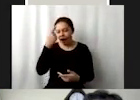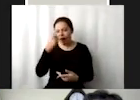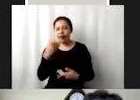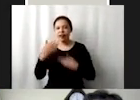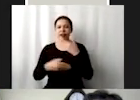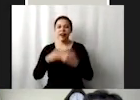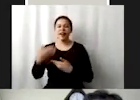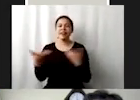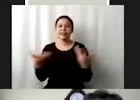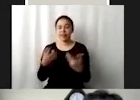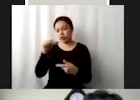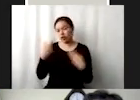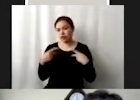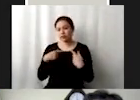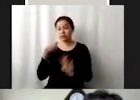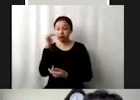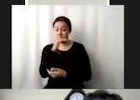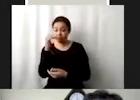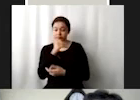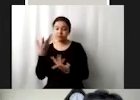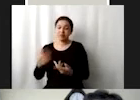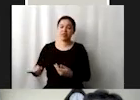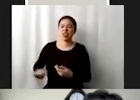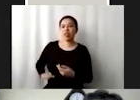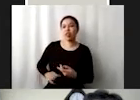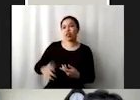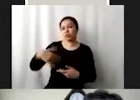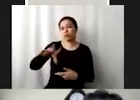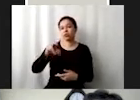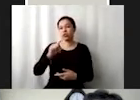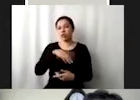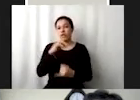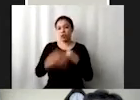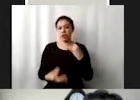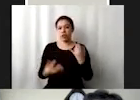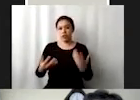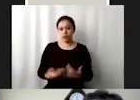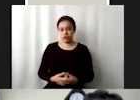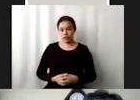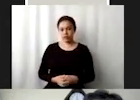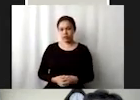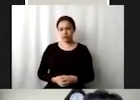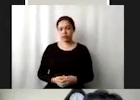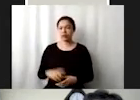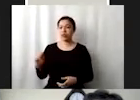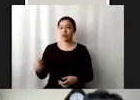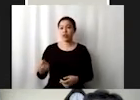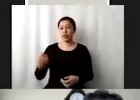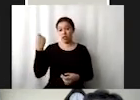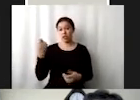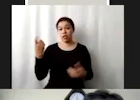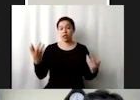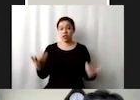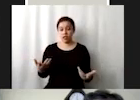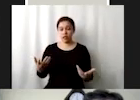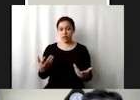hacia los demás de forma gratuita y desinteresada y en último lugar como no el ciberactivismo es un momento donde la era digital la tecnopolítica el